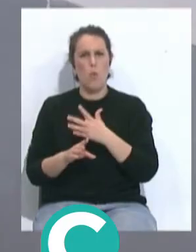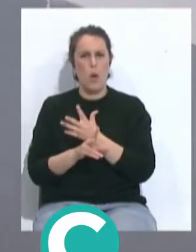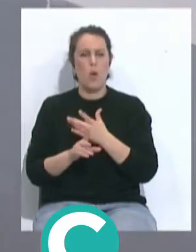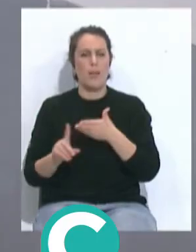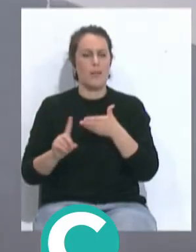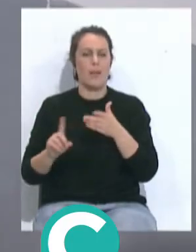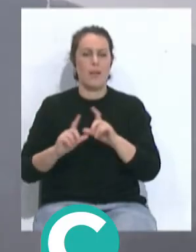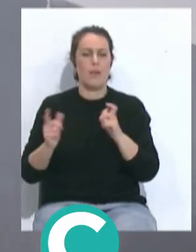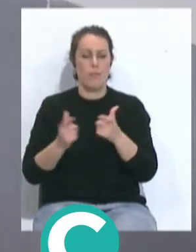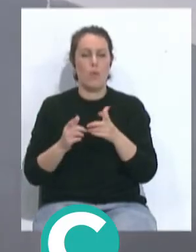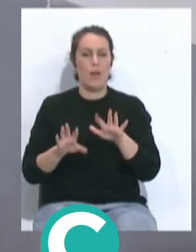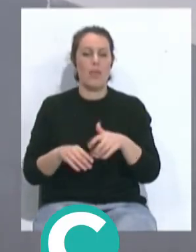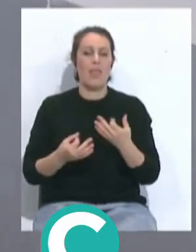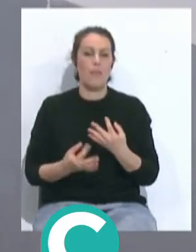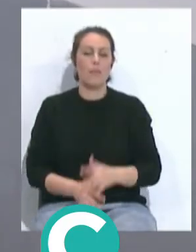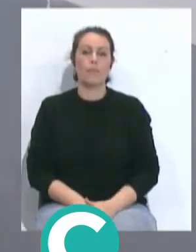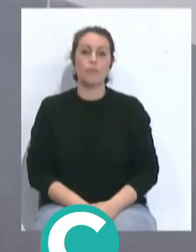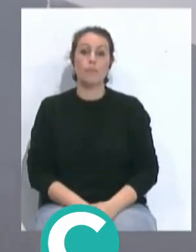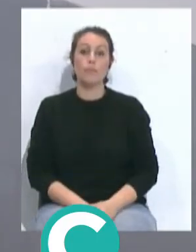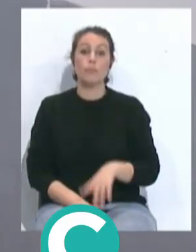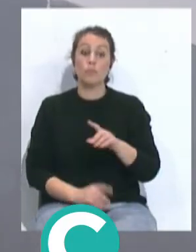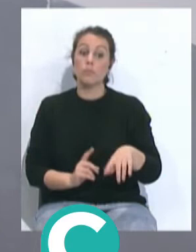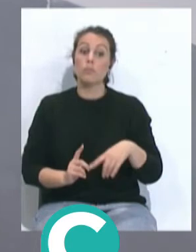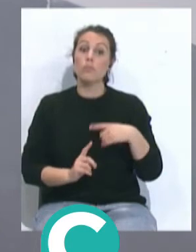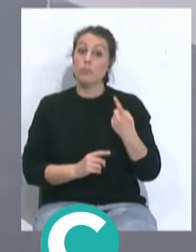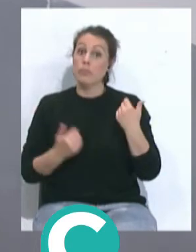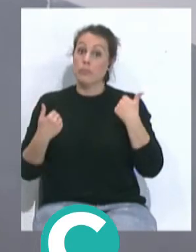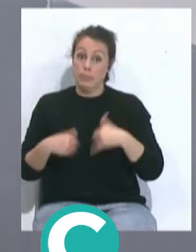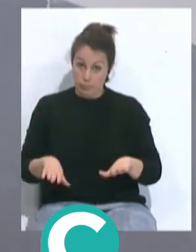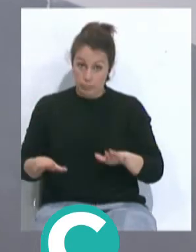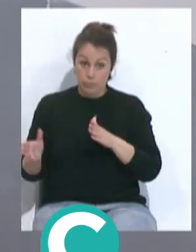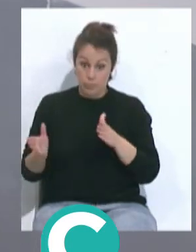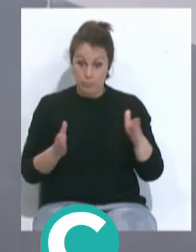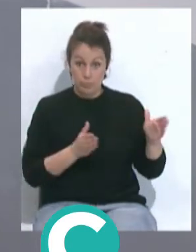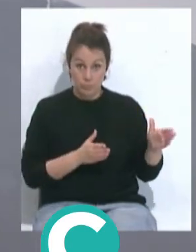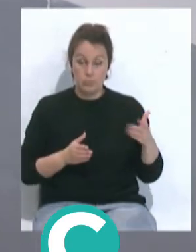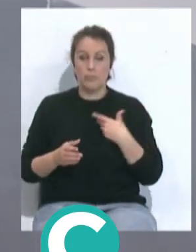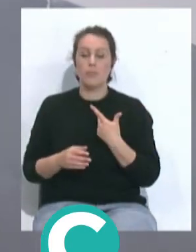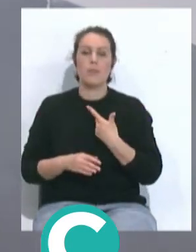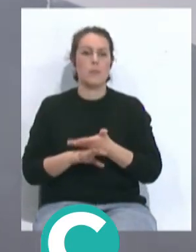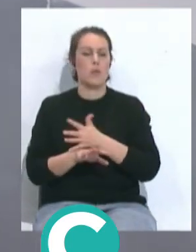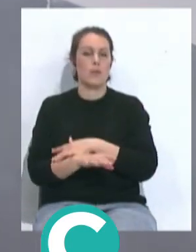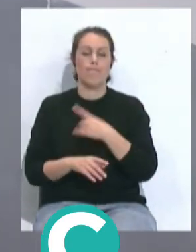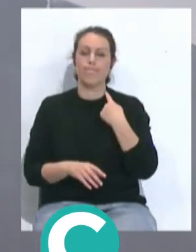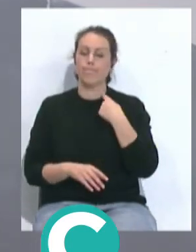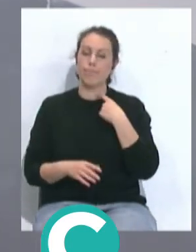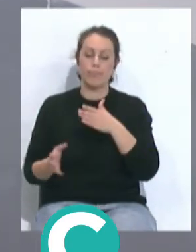del equipo de Sergio. Bueno, después de todo esto y después de la derrota del Real Club Deportivo Mallorca,